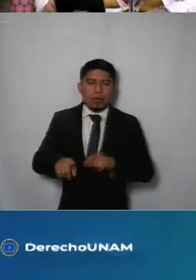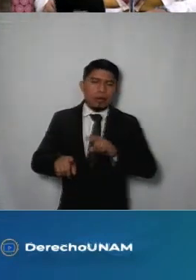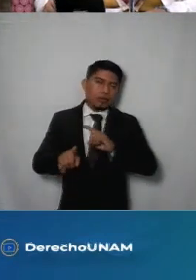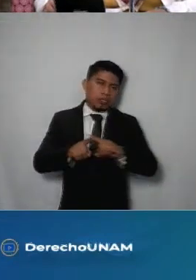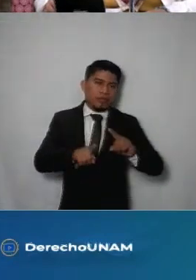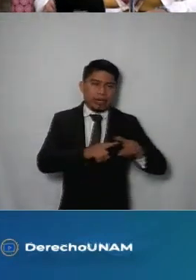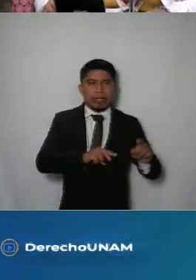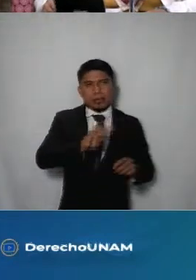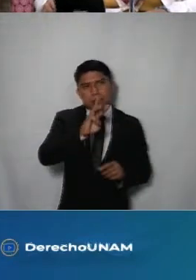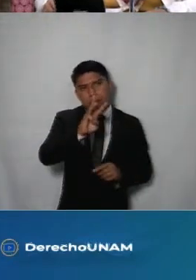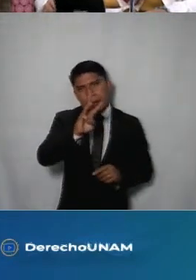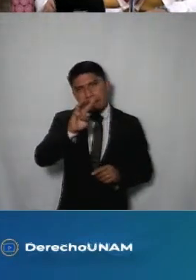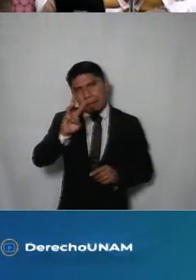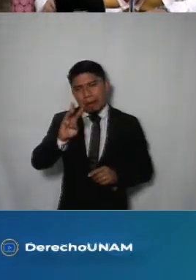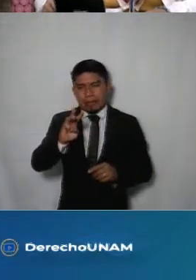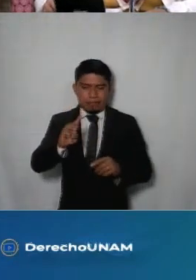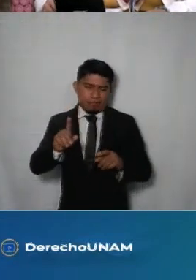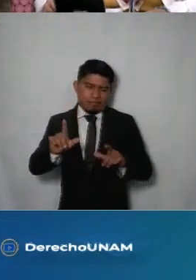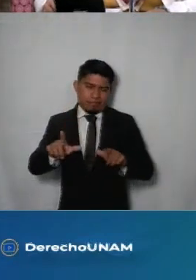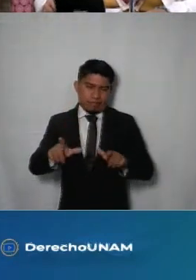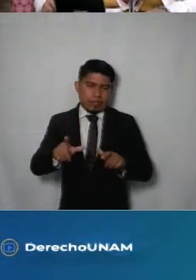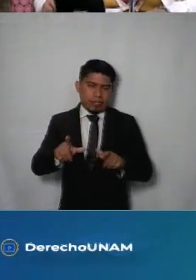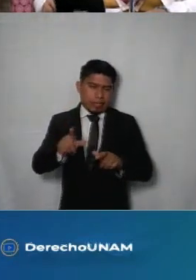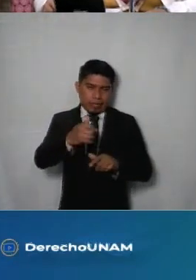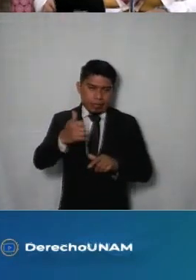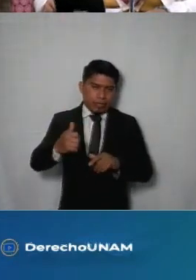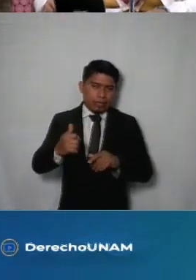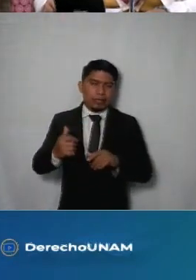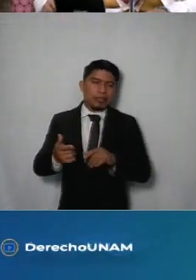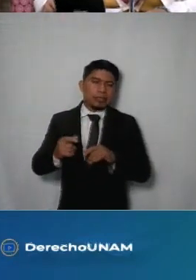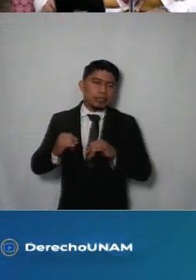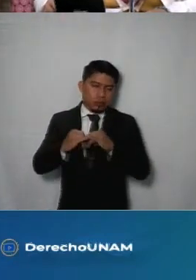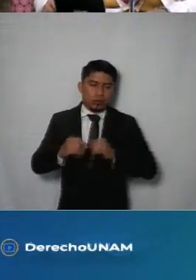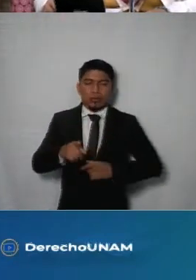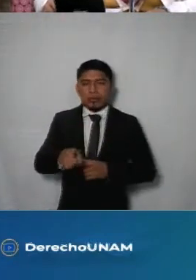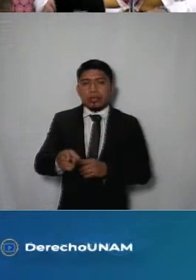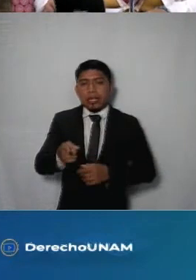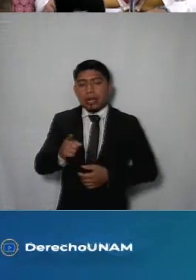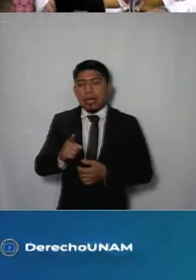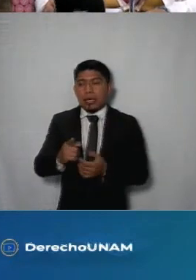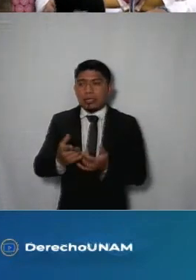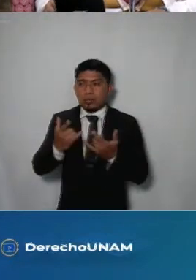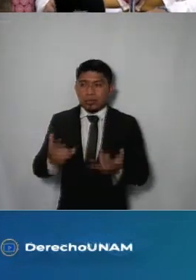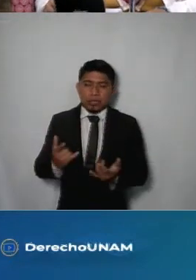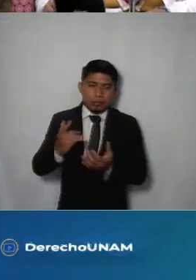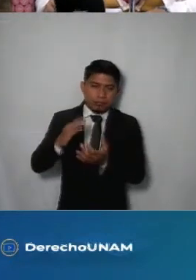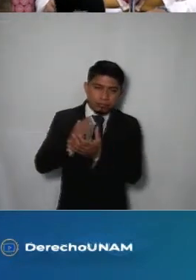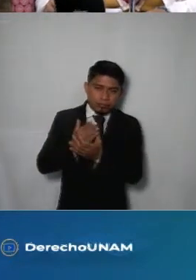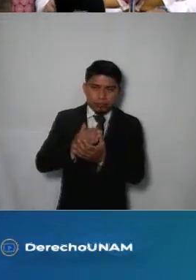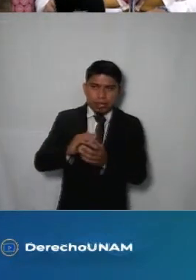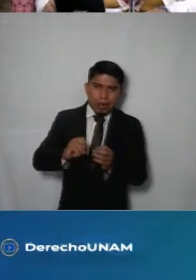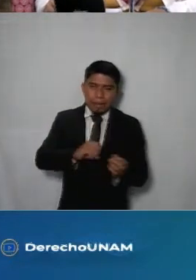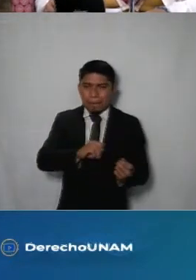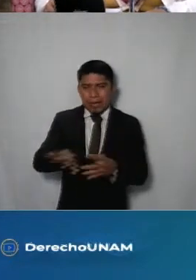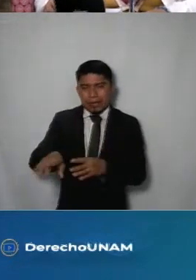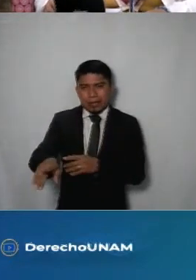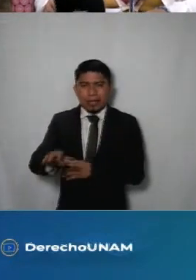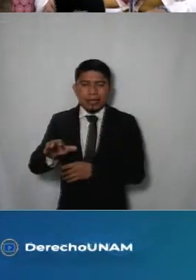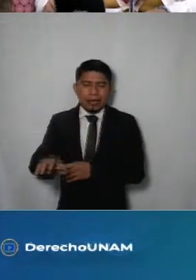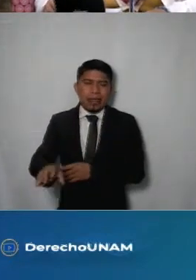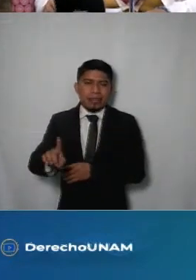en los portales oficiales cabe mencionar por cierto que la pérdida de archivos históricos de la Asamblea